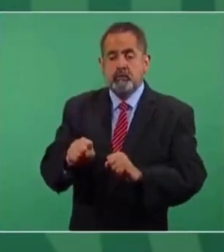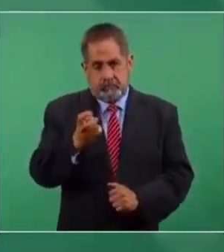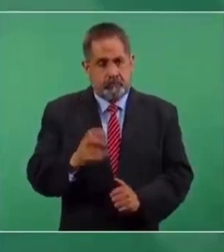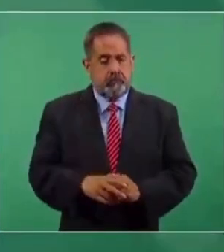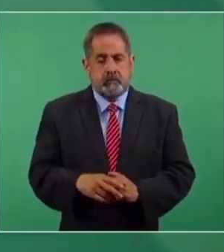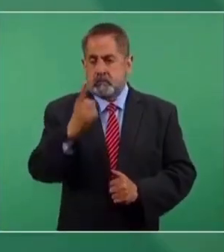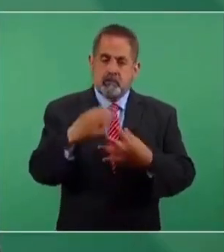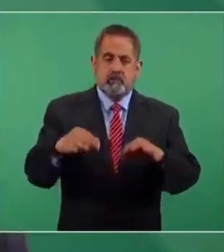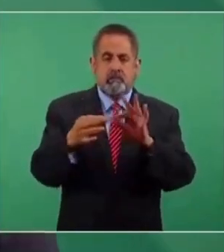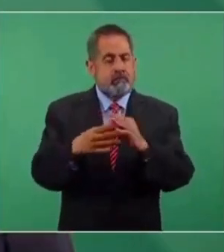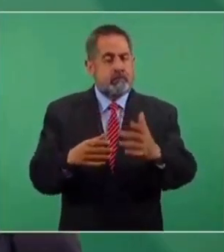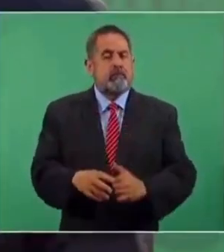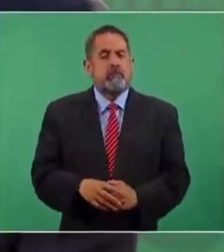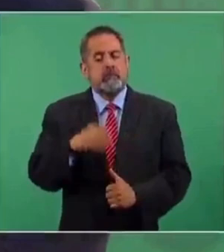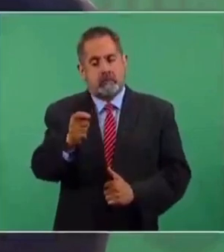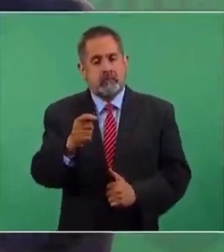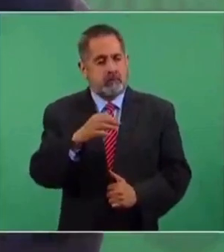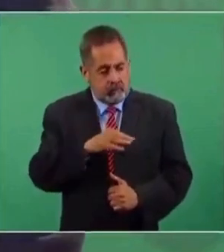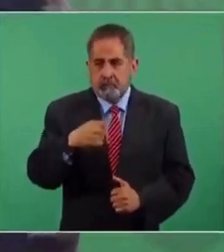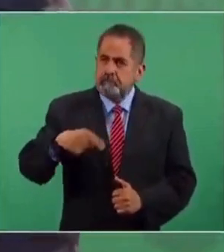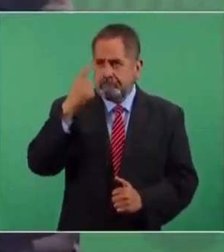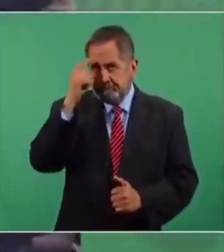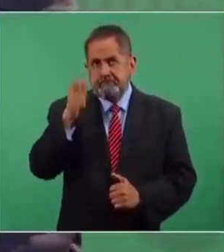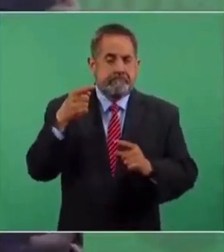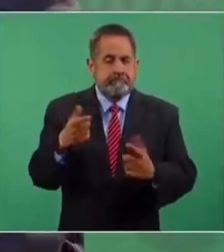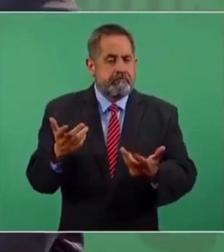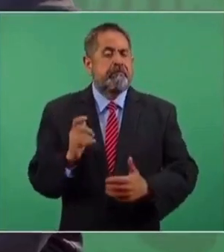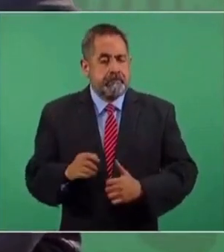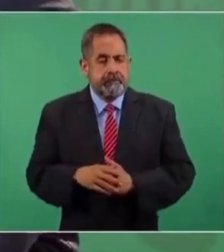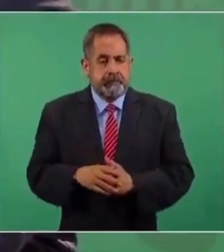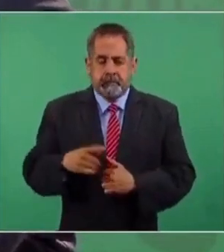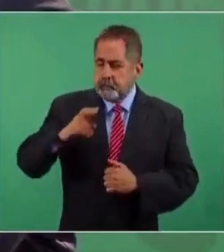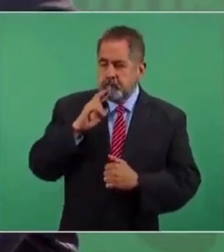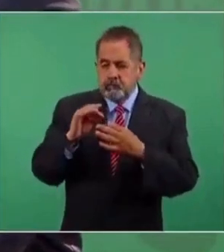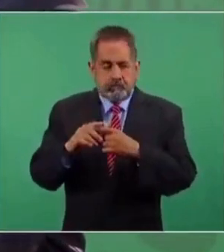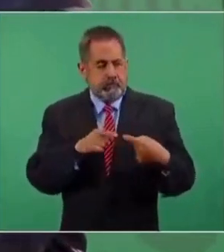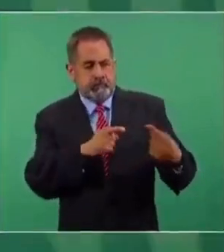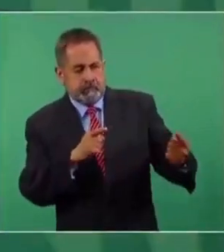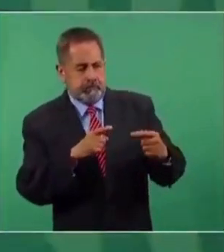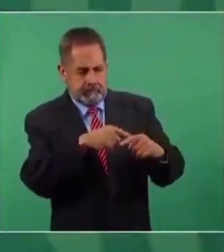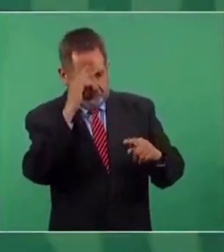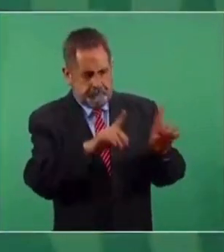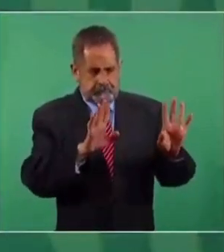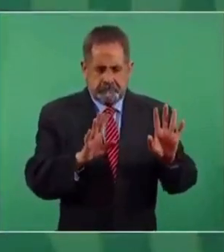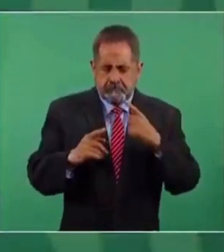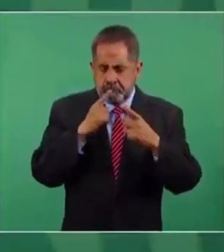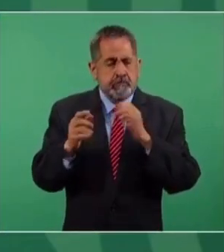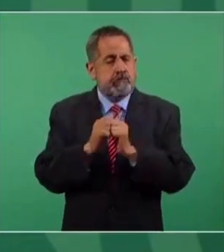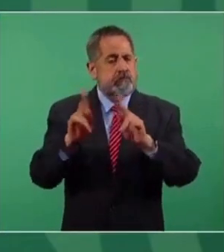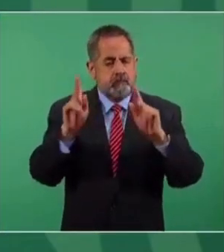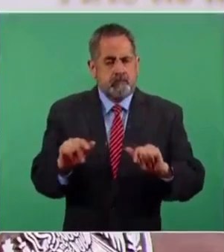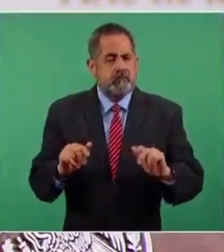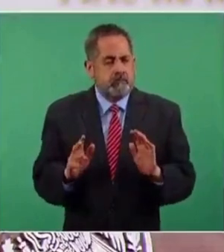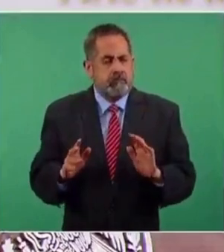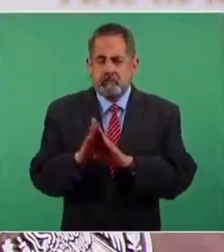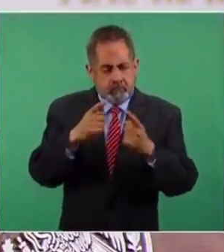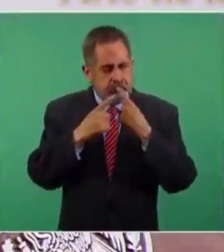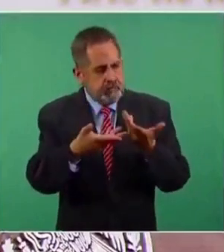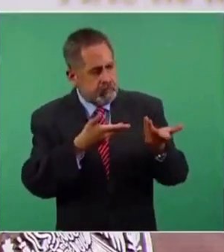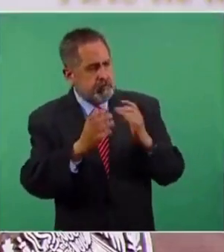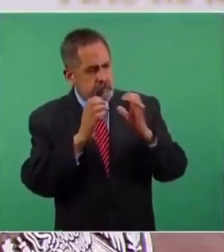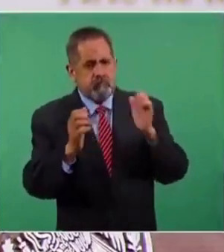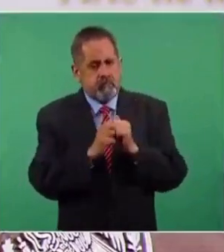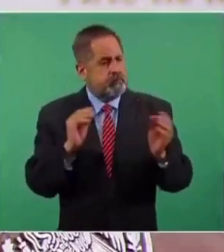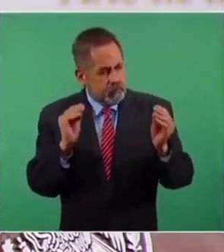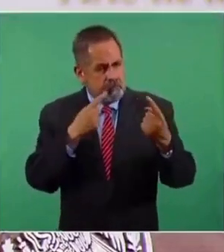periódicos. Lo importante es que podamos resolver nuestras discrepancias, diferencias de manera pacífica, mediante el